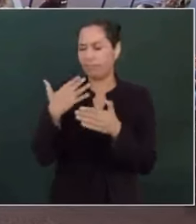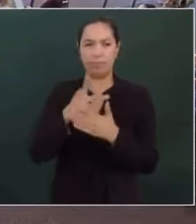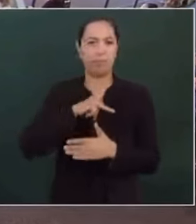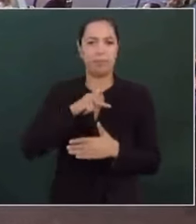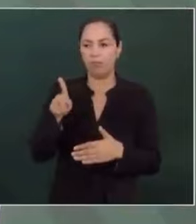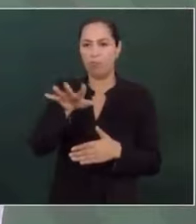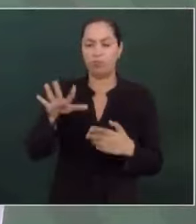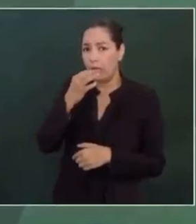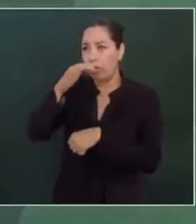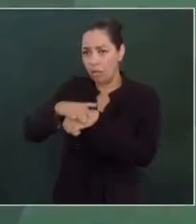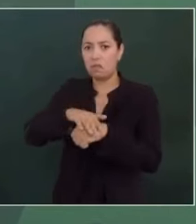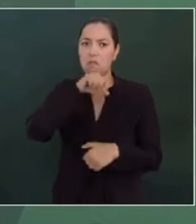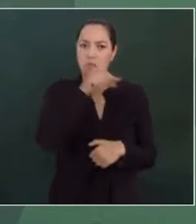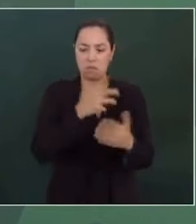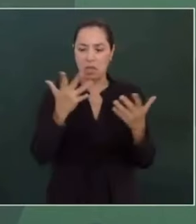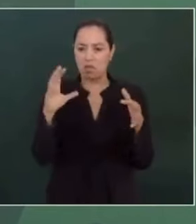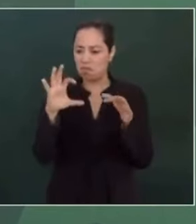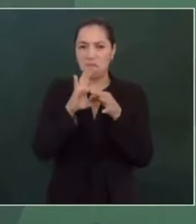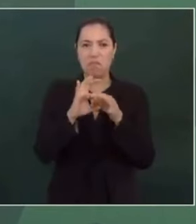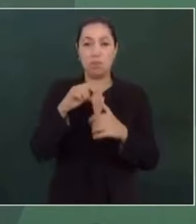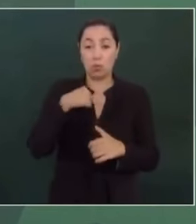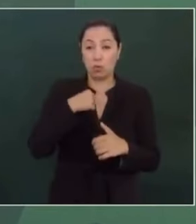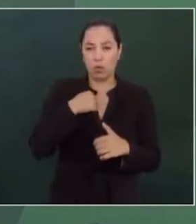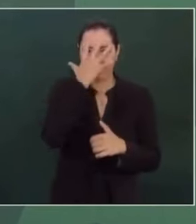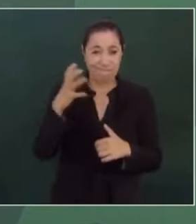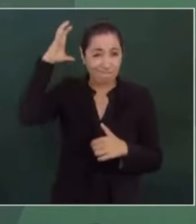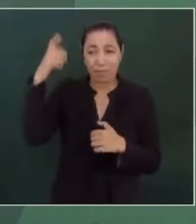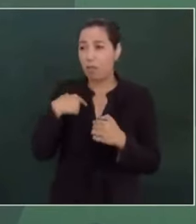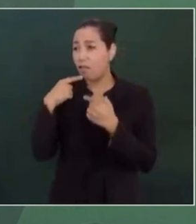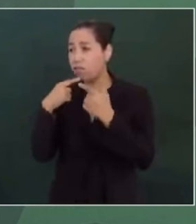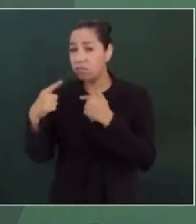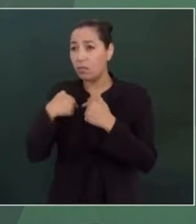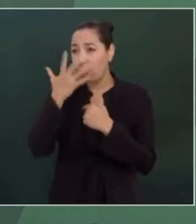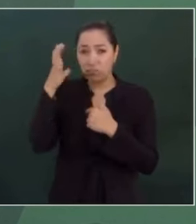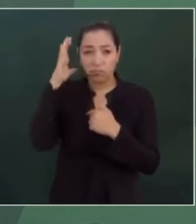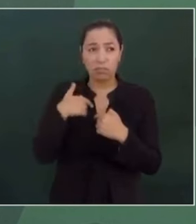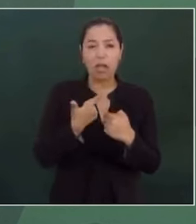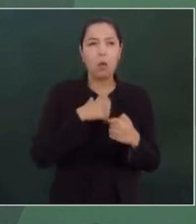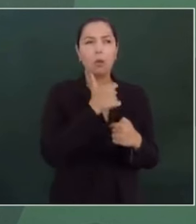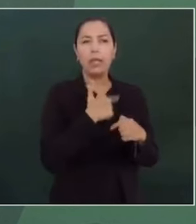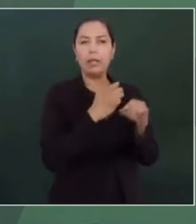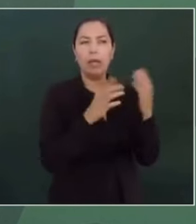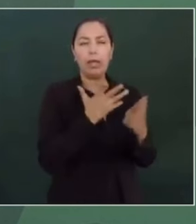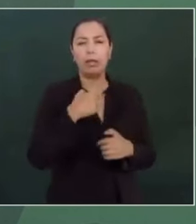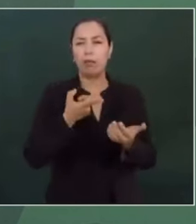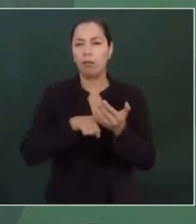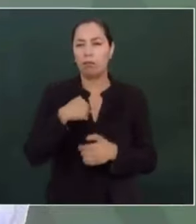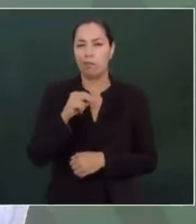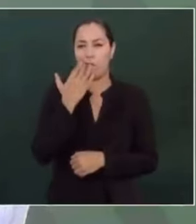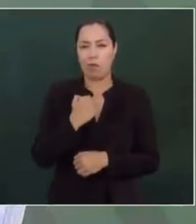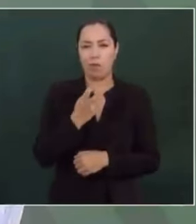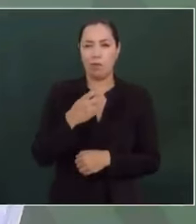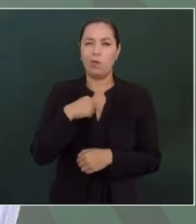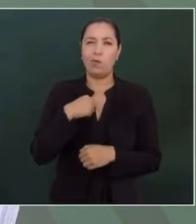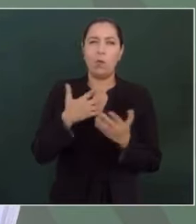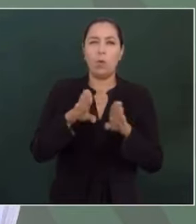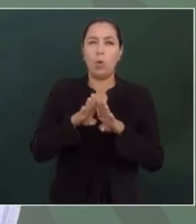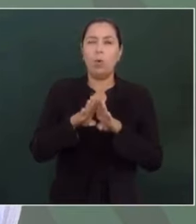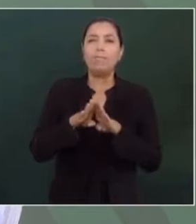ser consecuente. No tengo un doble discurso, una doble moral. No soy hipócrita. Estoy